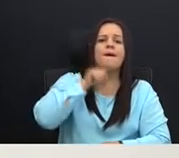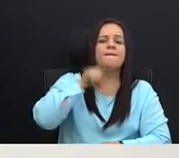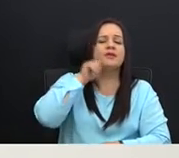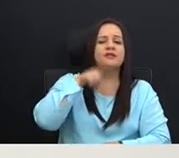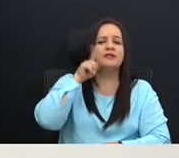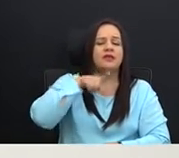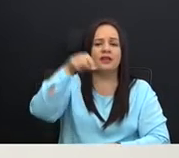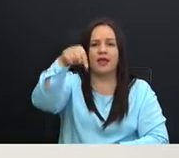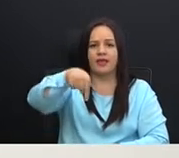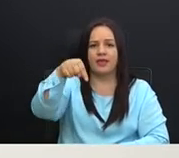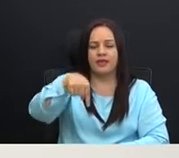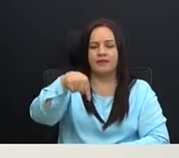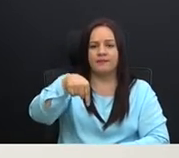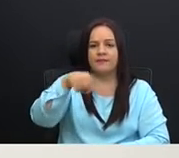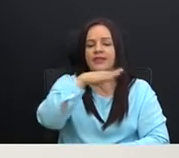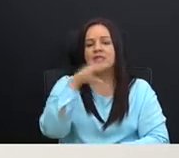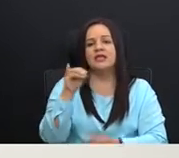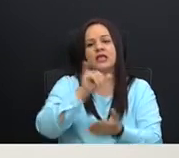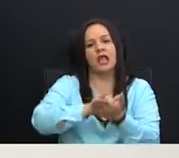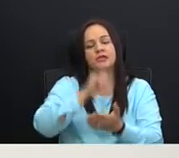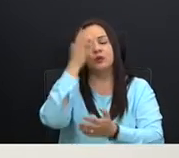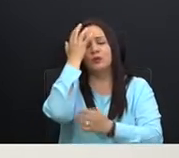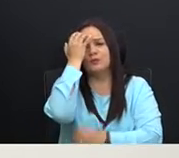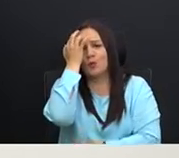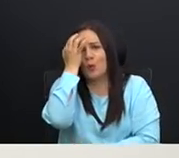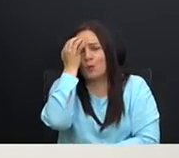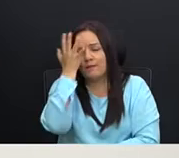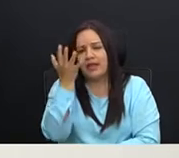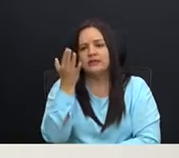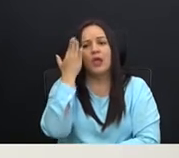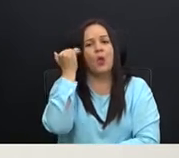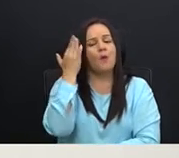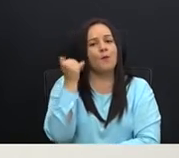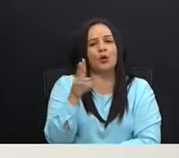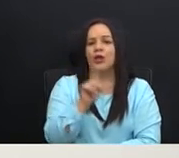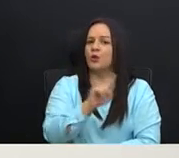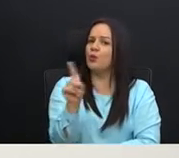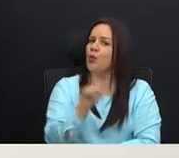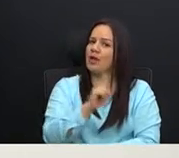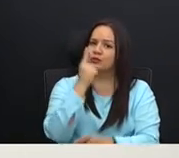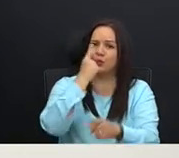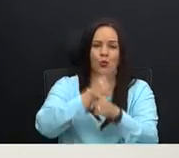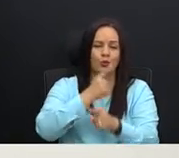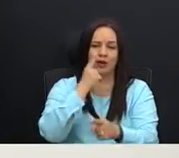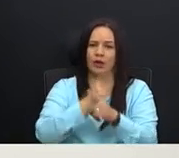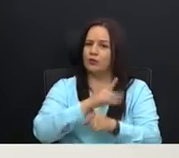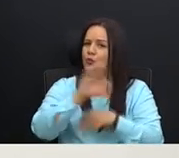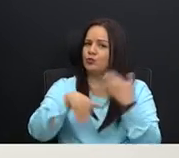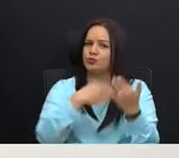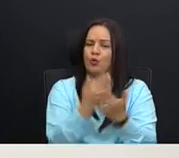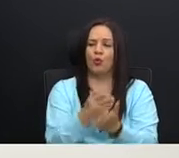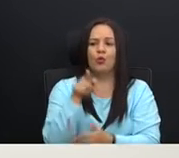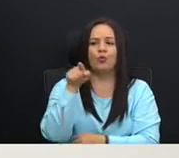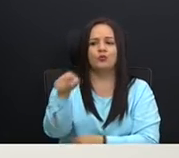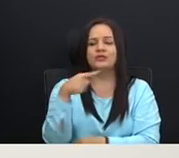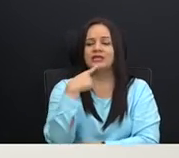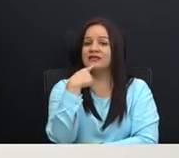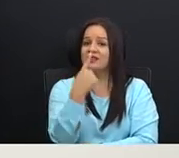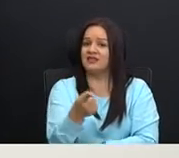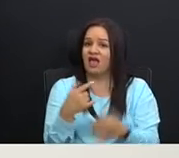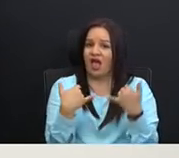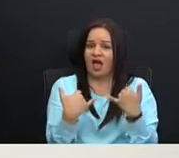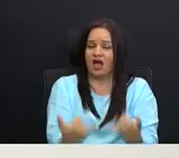aquí, y eso es preocupante, porque no es correcto, todo lo que usted viene, está diciendo